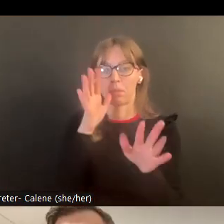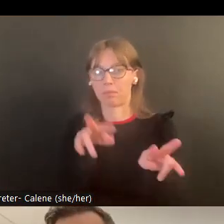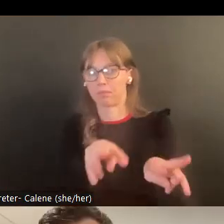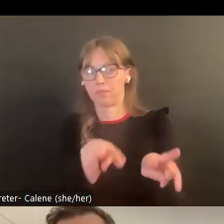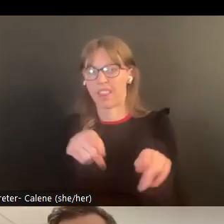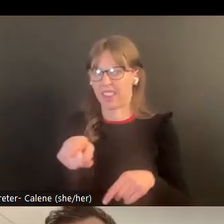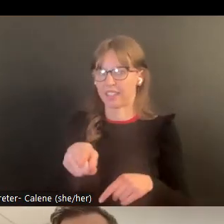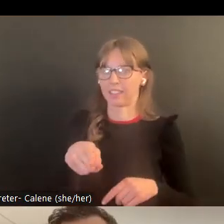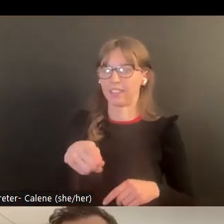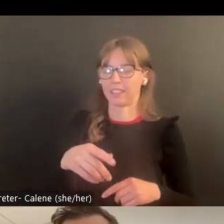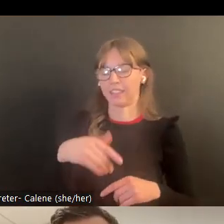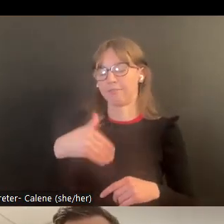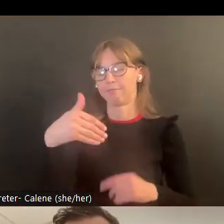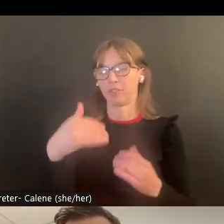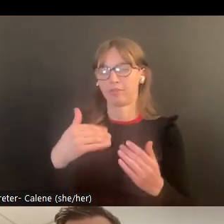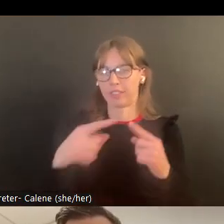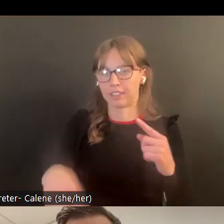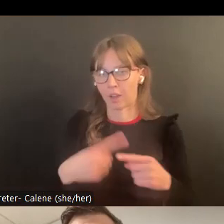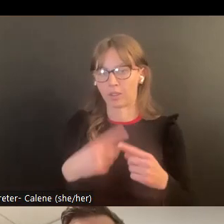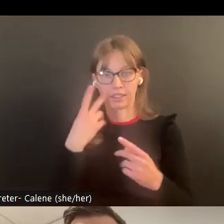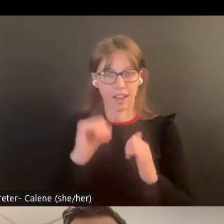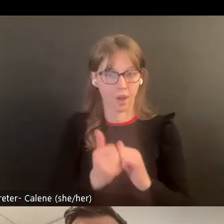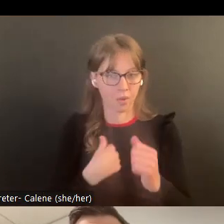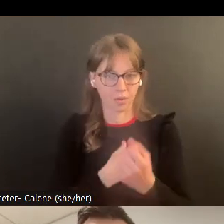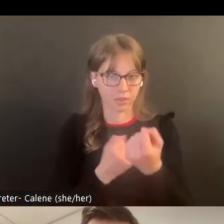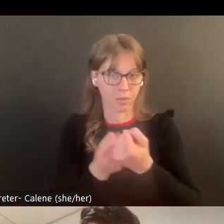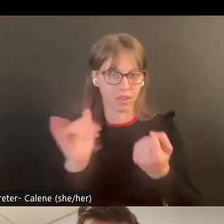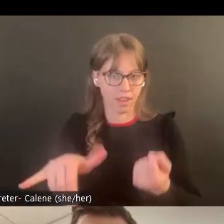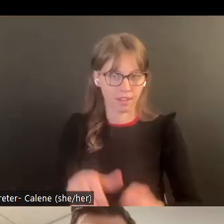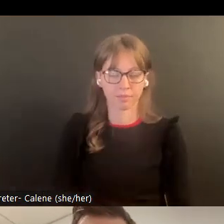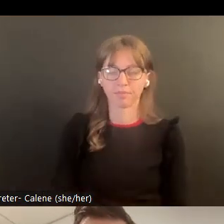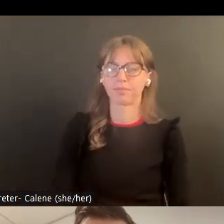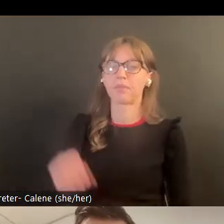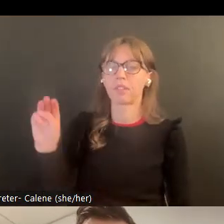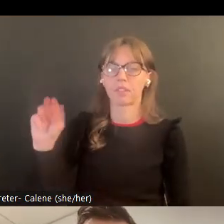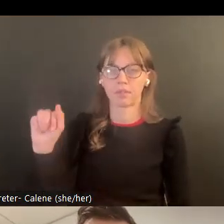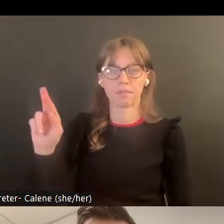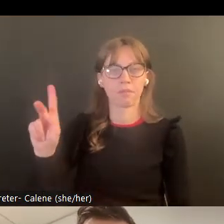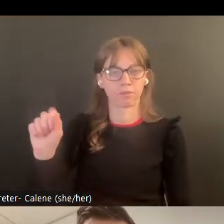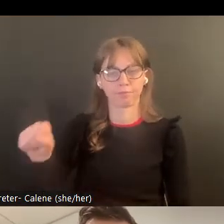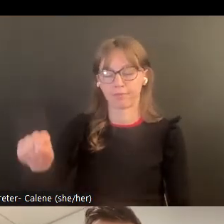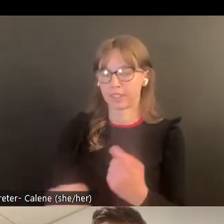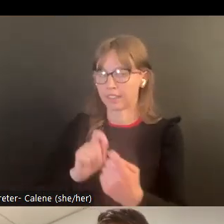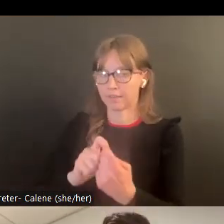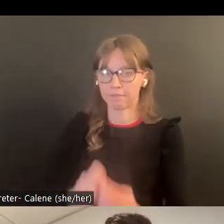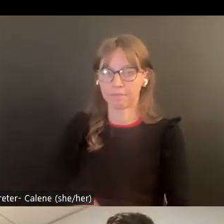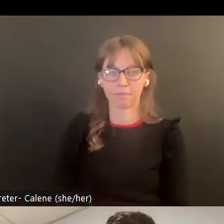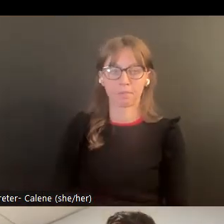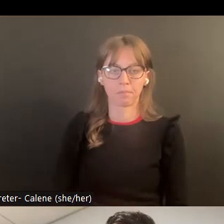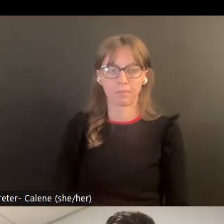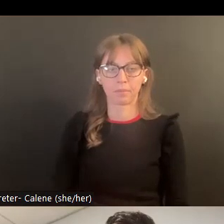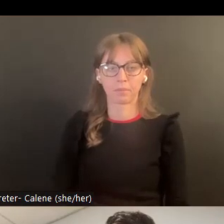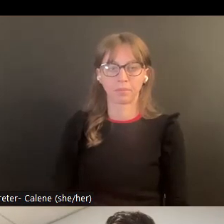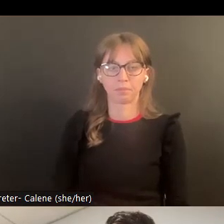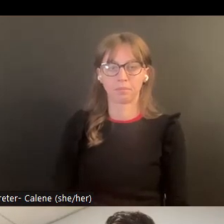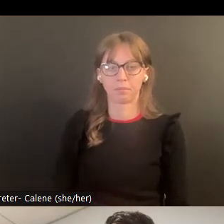y también tenemos legislación que está observando los resultados de esto para ver cómo pueden ellos también dar apoyo en